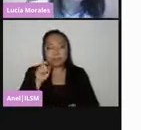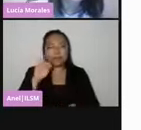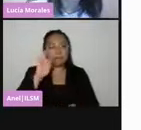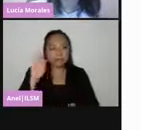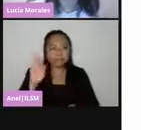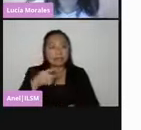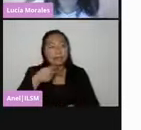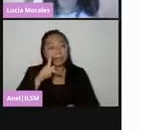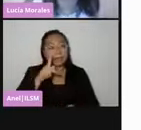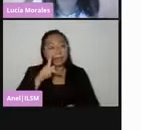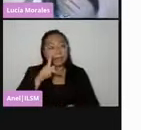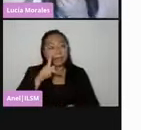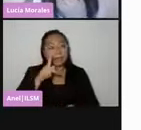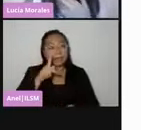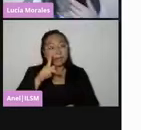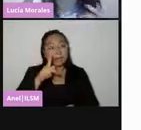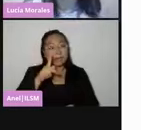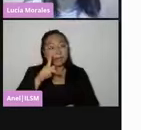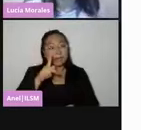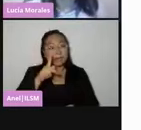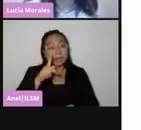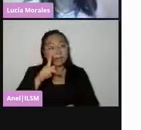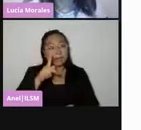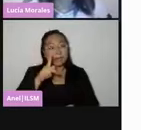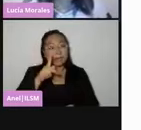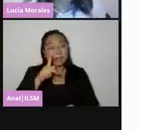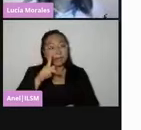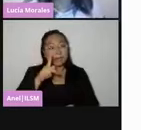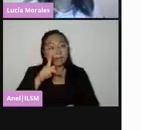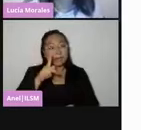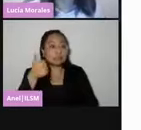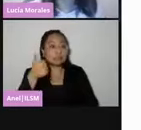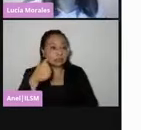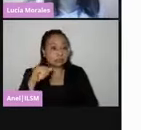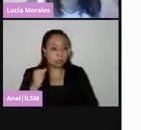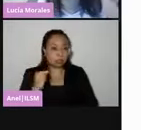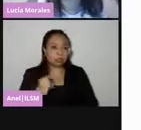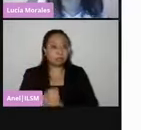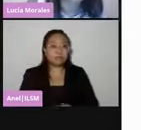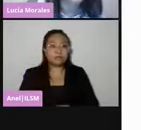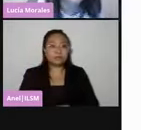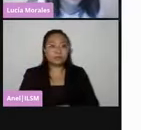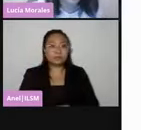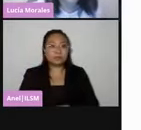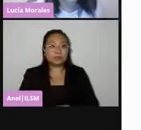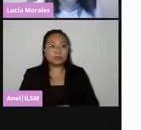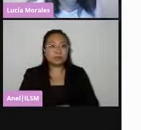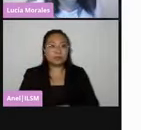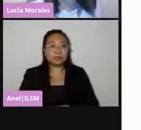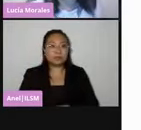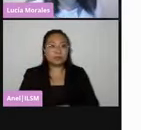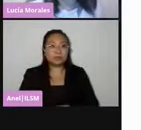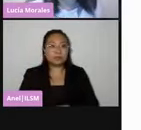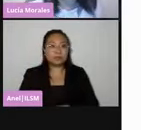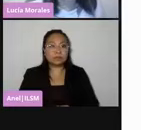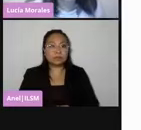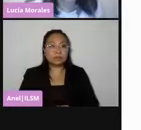toriamos muy, muy claro el día en que se va a celebrar. E inicia la jornada electoral con la instalación de la casilla.